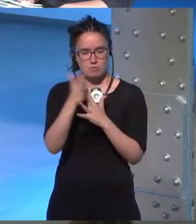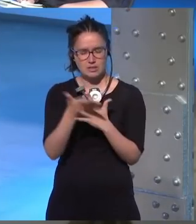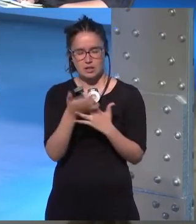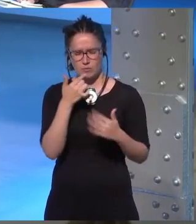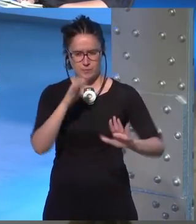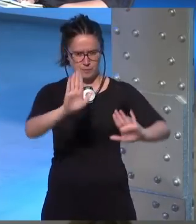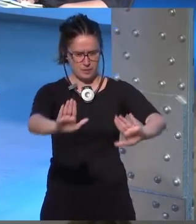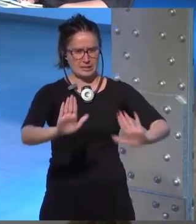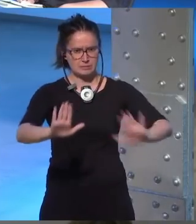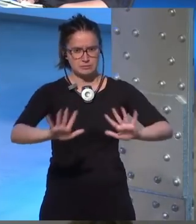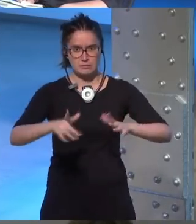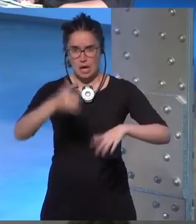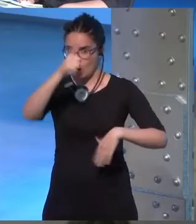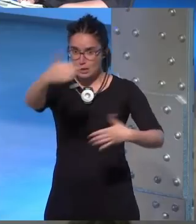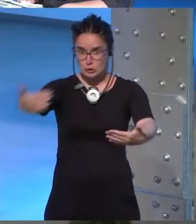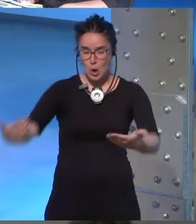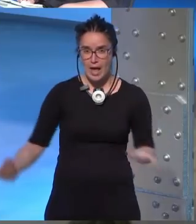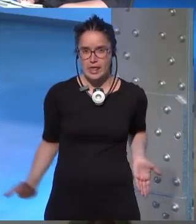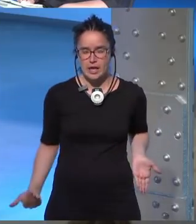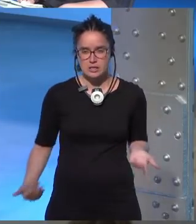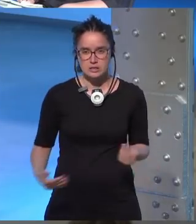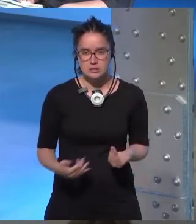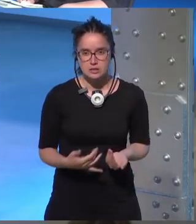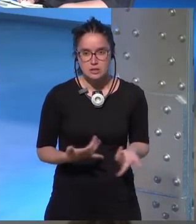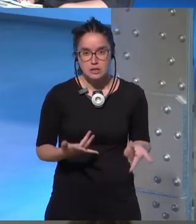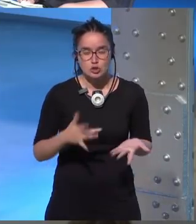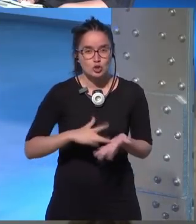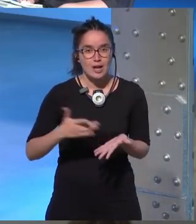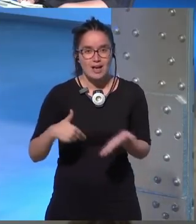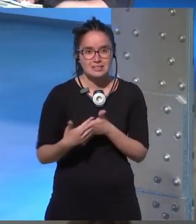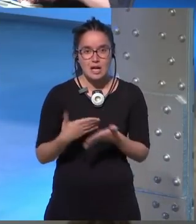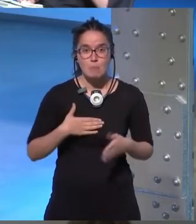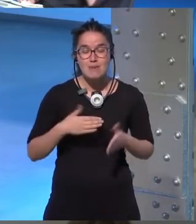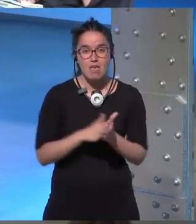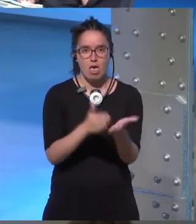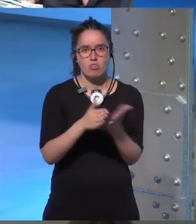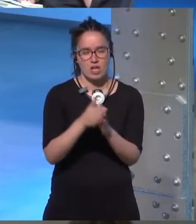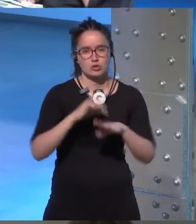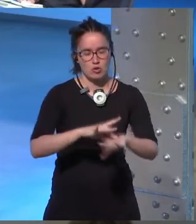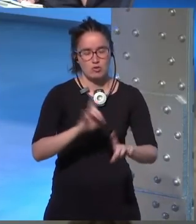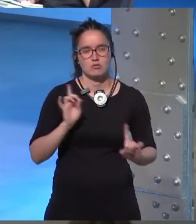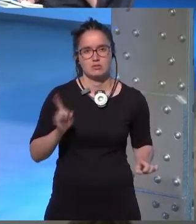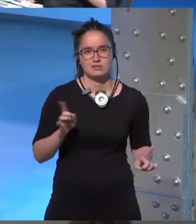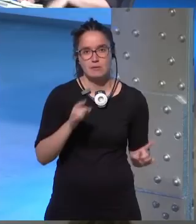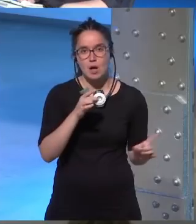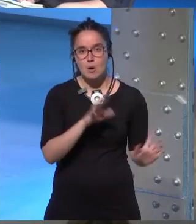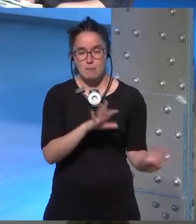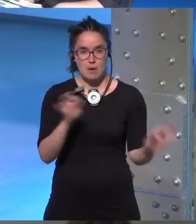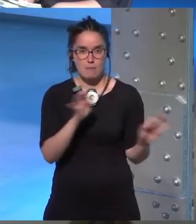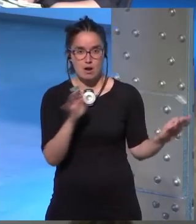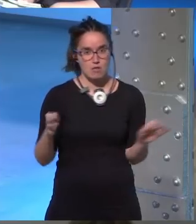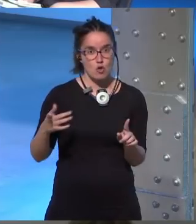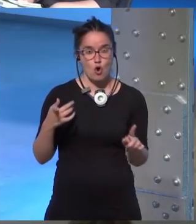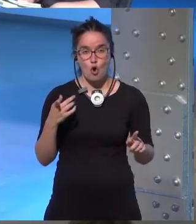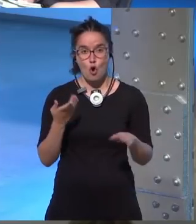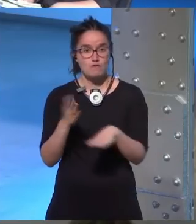oye espera espera espera que aquí no hay tíos y eso le pasó incluso a mi editor mi editor estaba preparando la oferta para